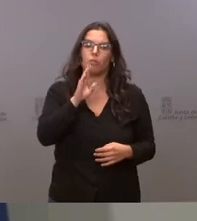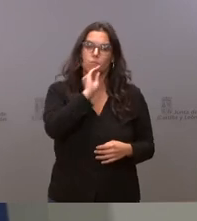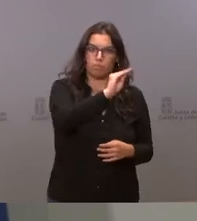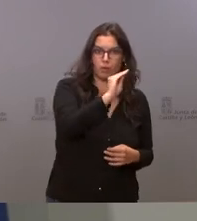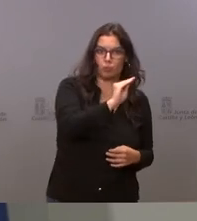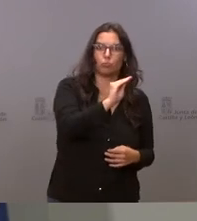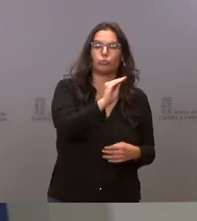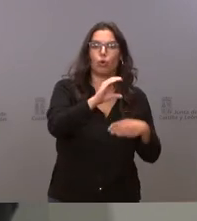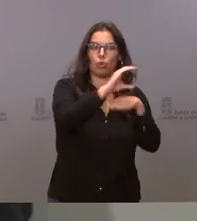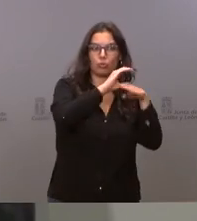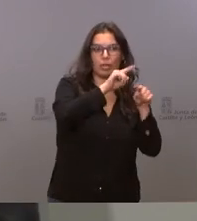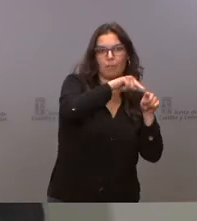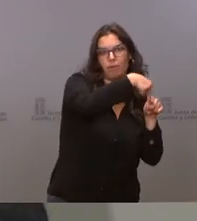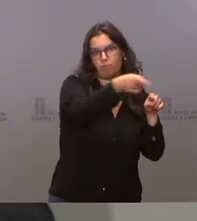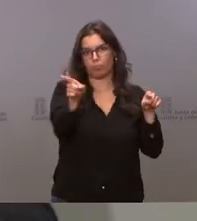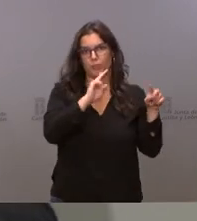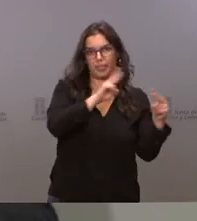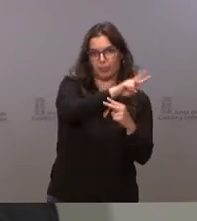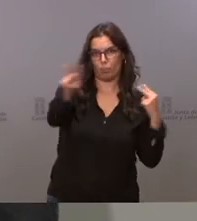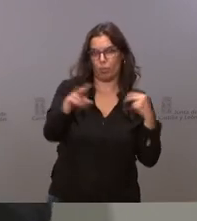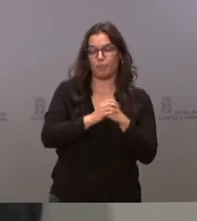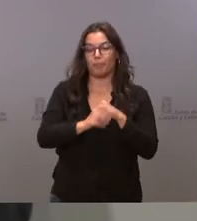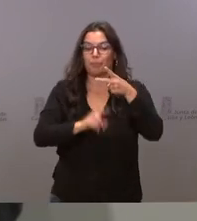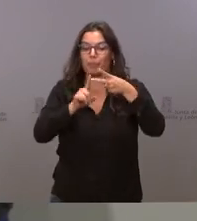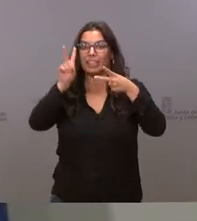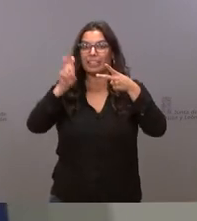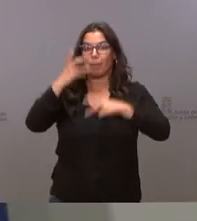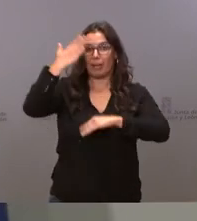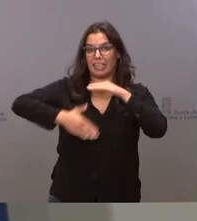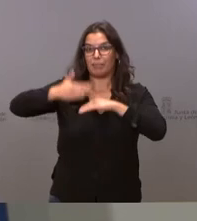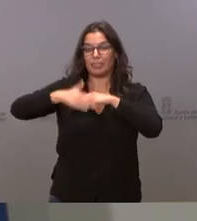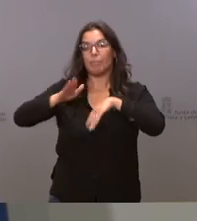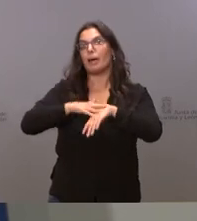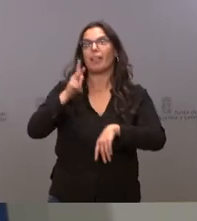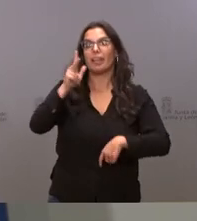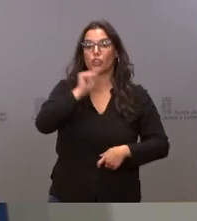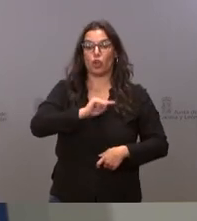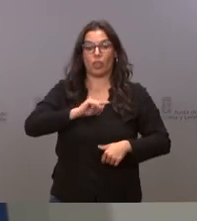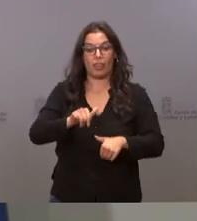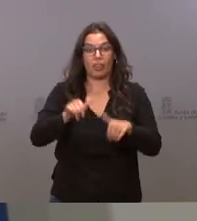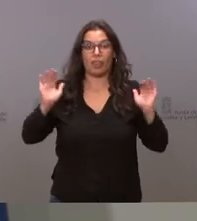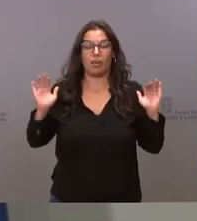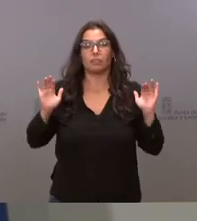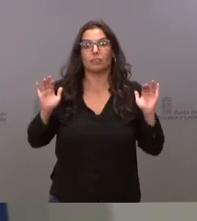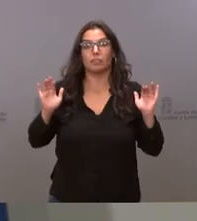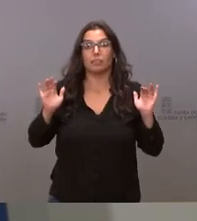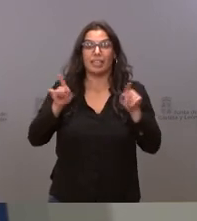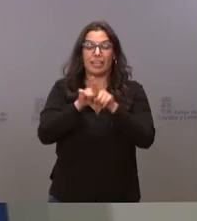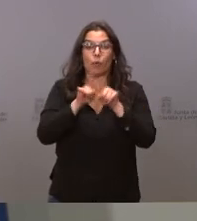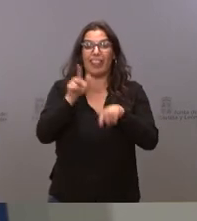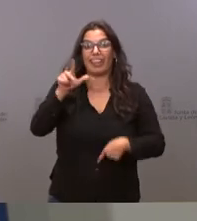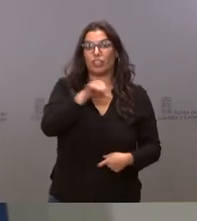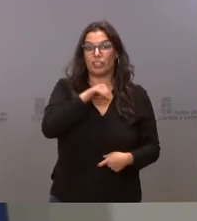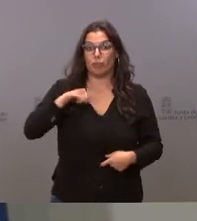de la consejería sobre la restricción del derecho a la objeción de conciencia como todas las restricciones a los derechos individuales